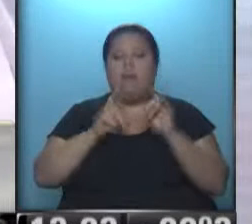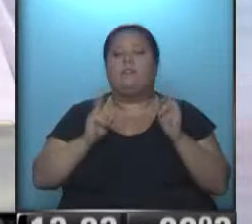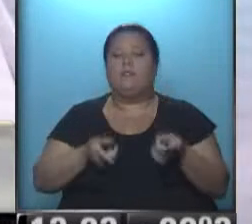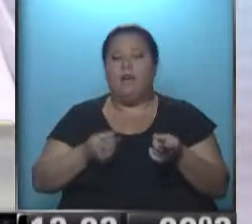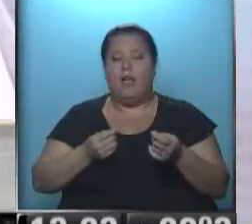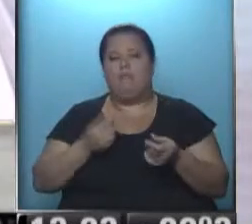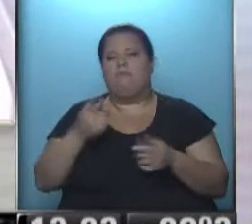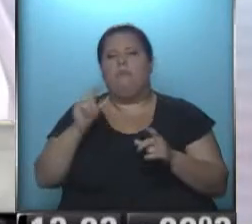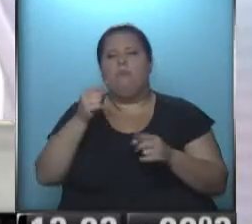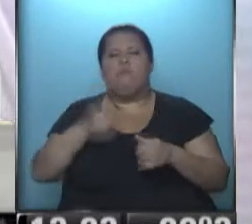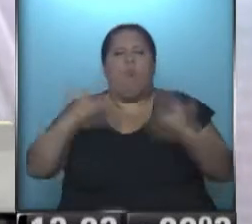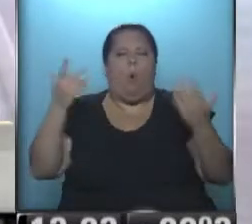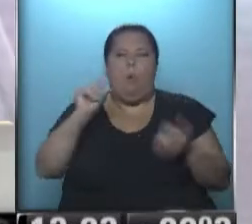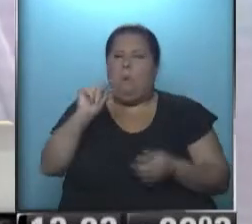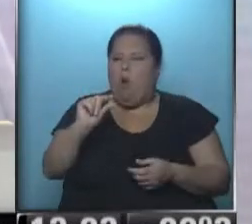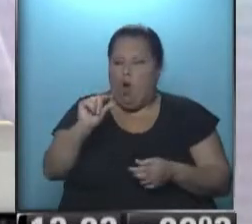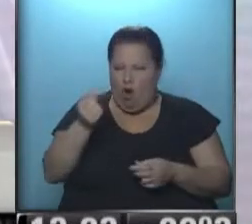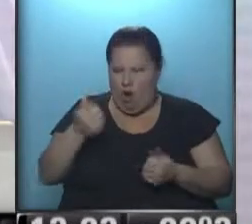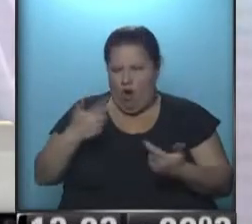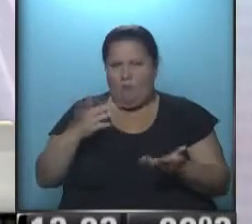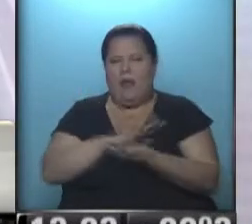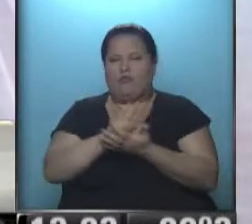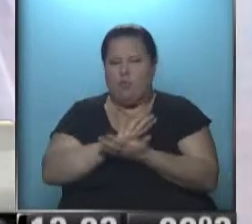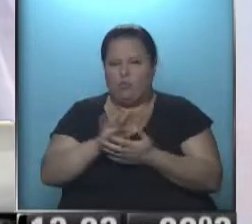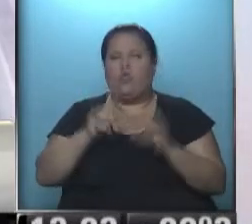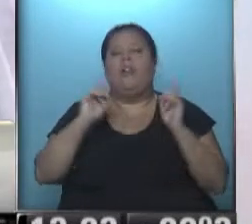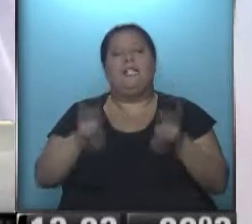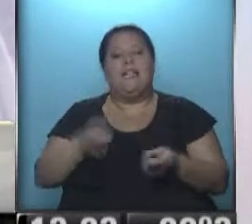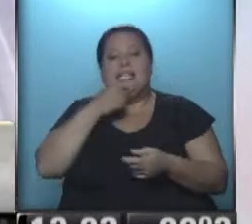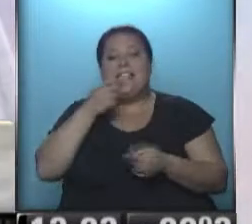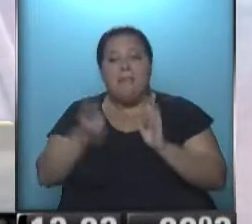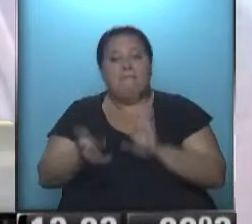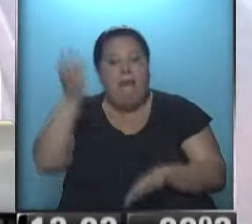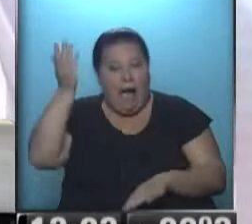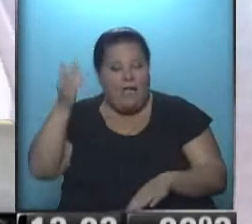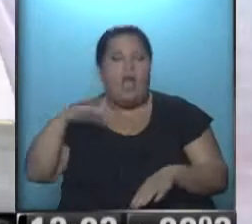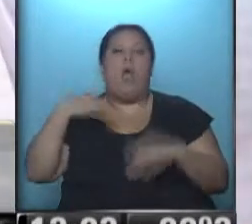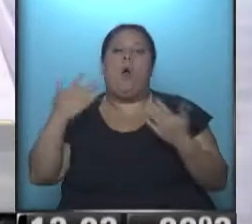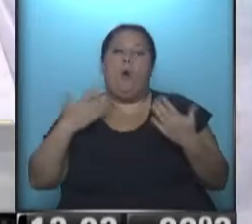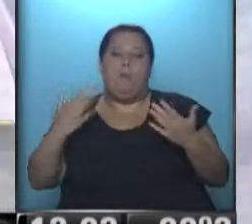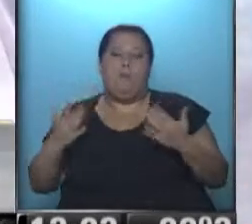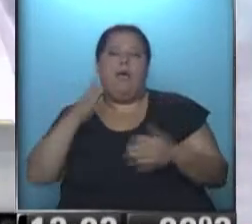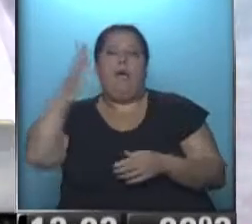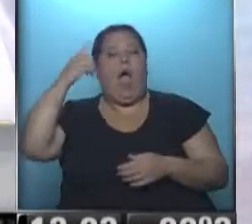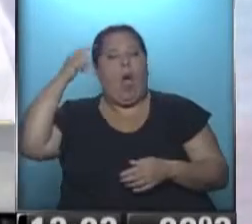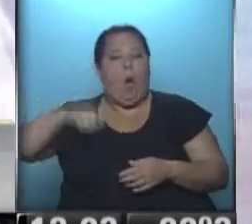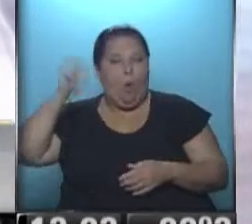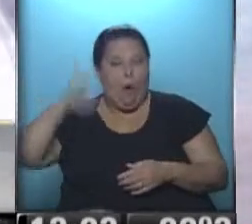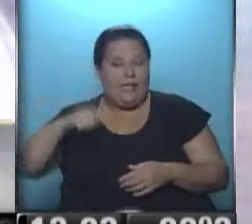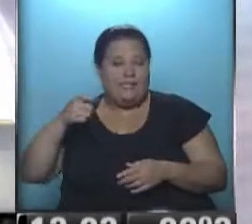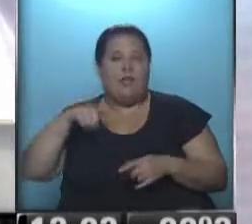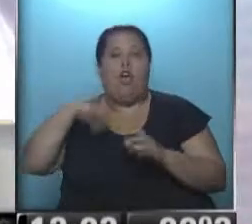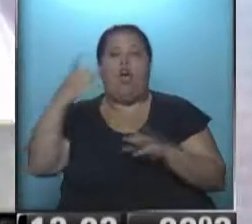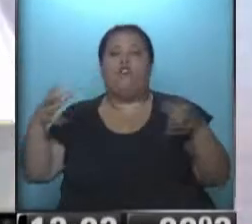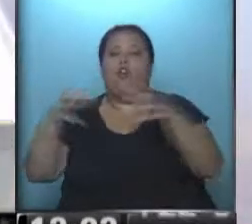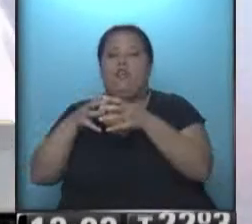un monto bajo de reparación. Y después, si el monto es más alto, puede acudir a un juez del consumo que va a ser